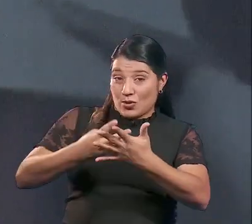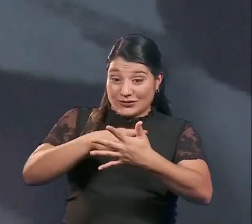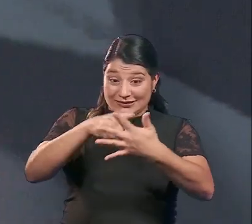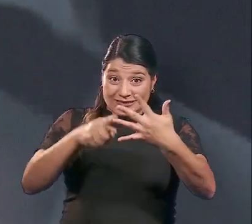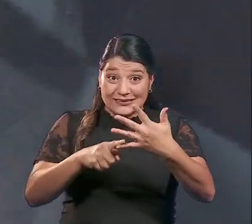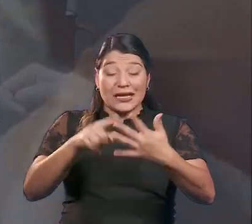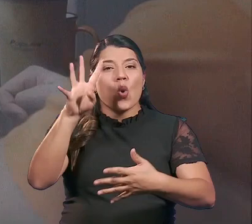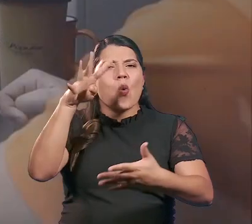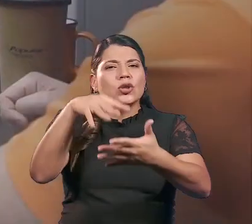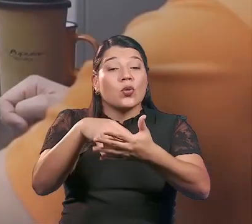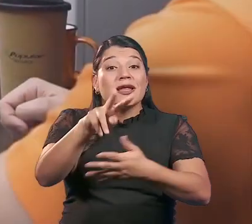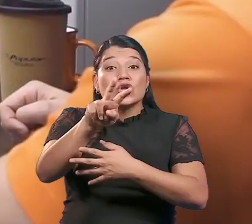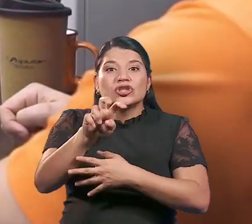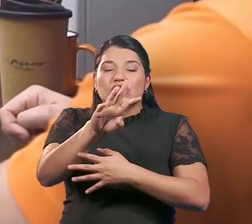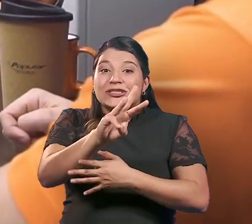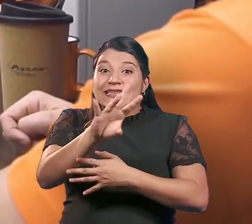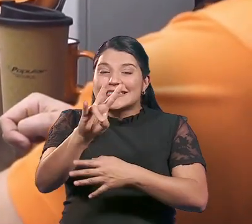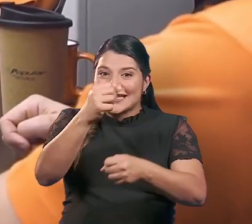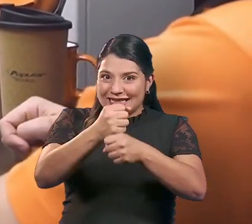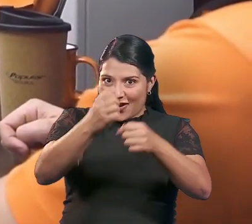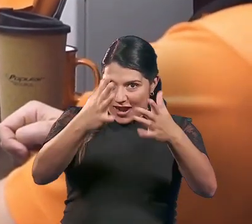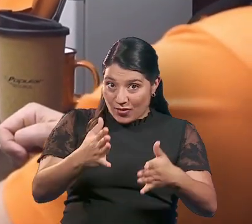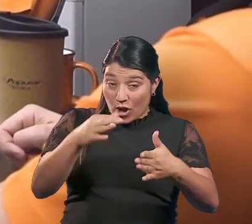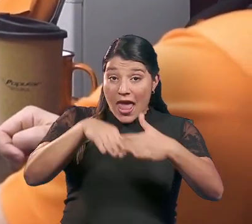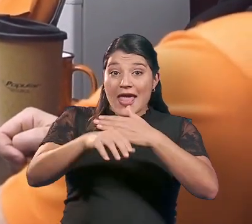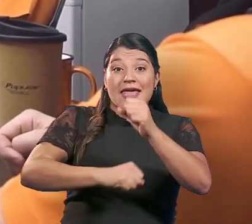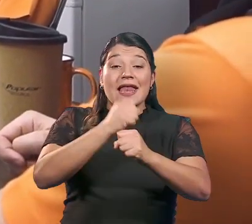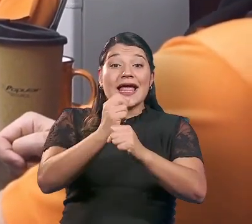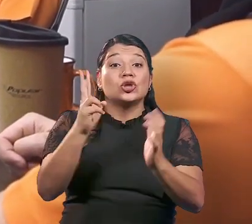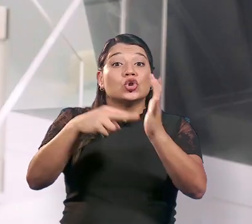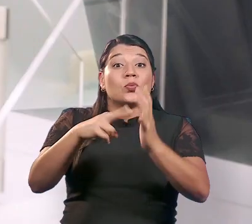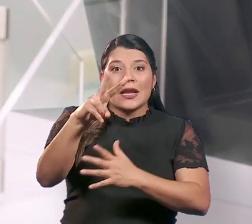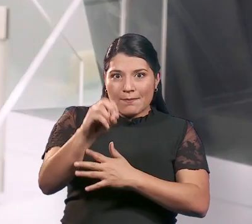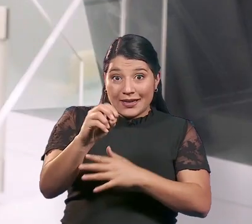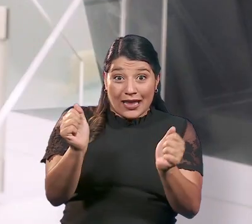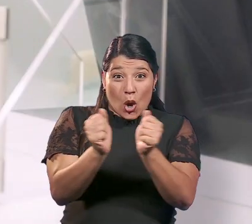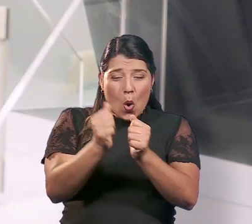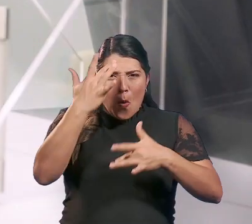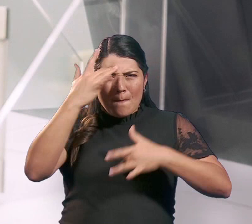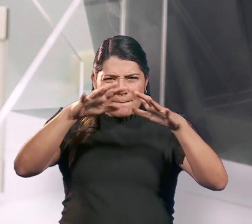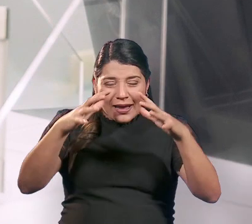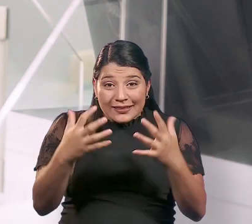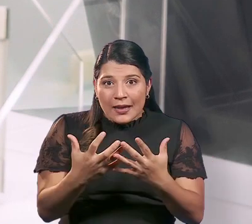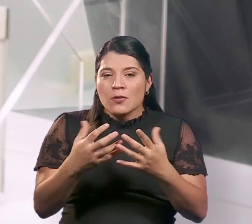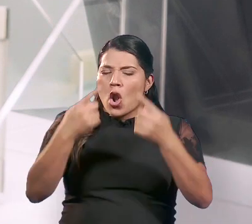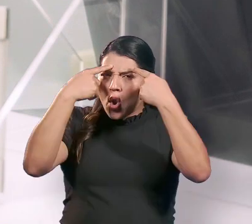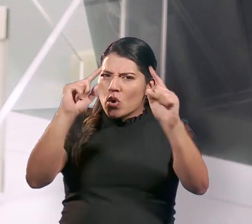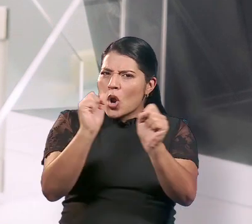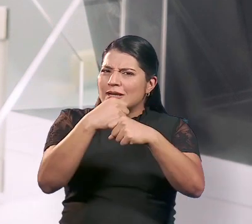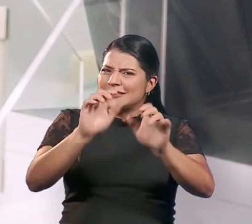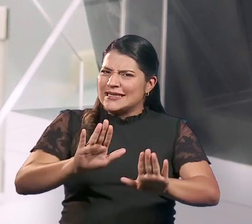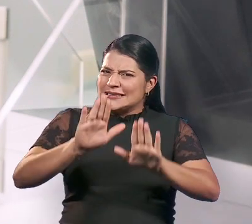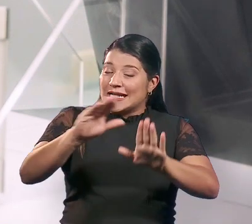equipo de 4.267 colaboradores que en el año 2020, en medio de la pandemia, llevaron a cabo una